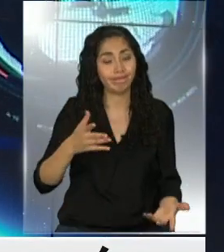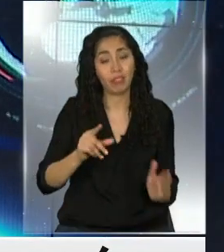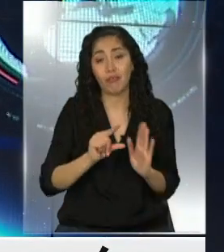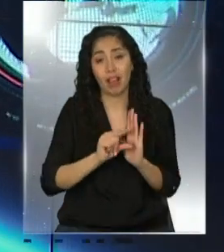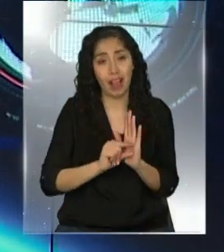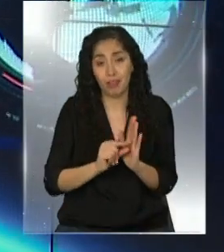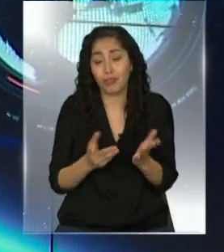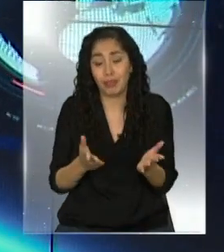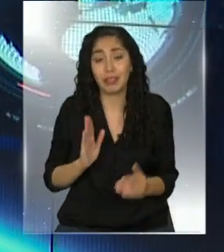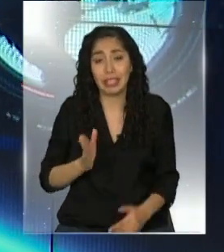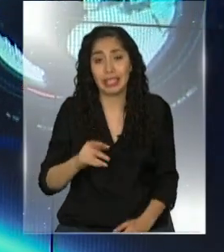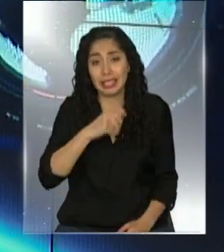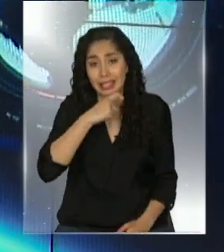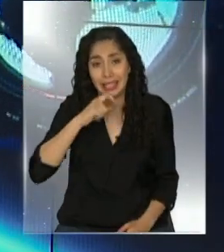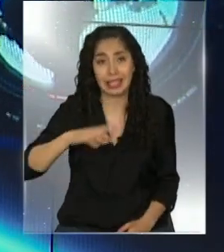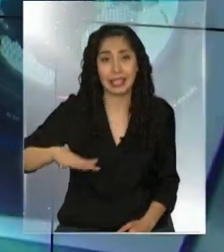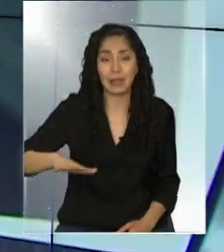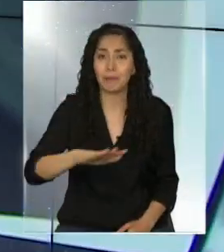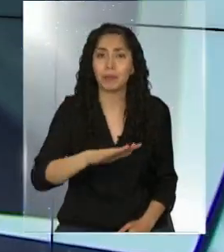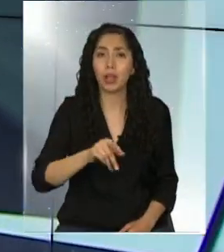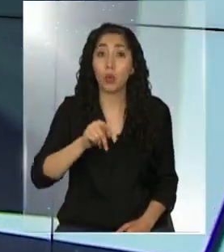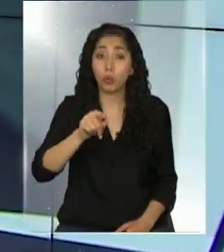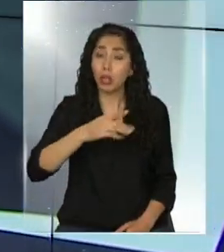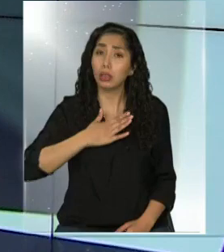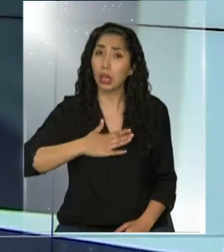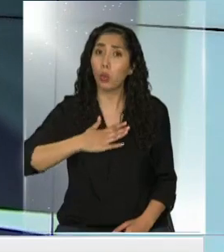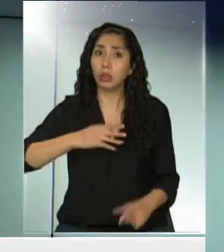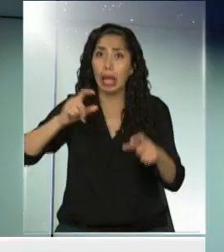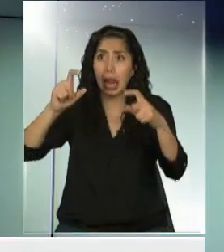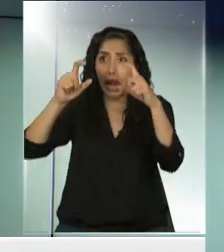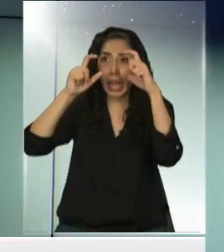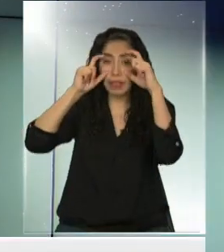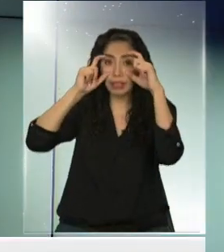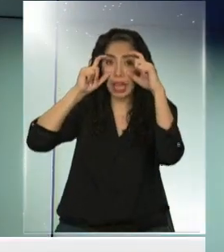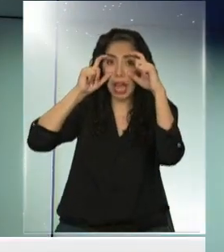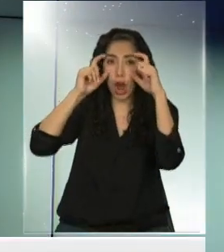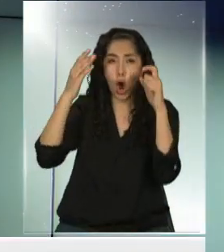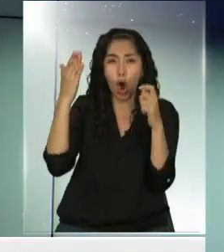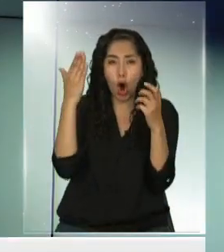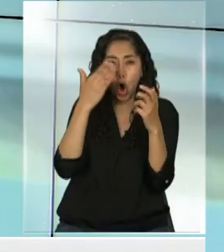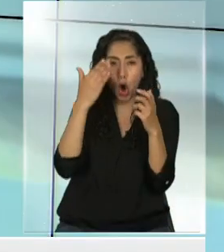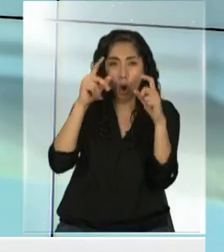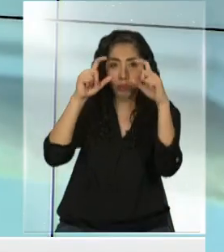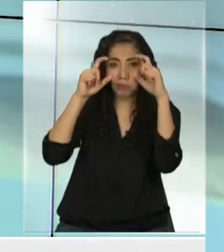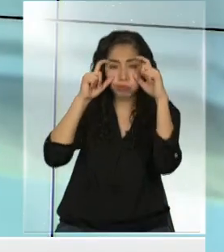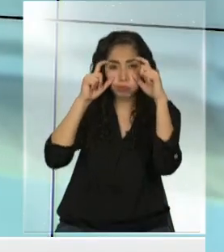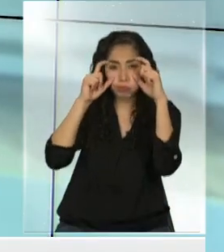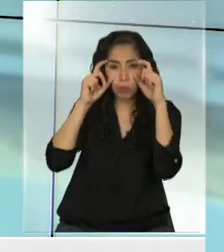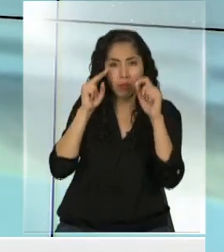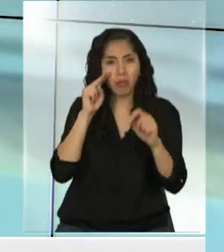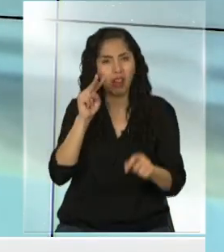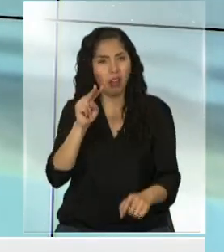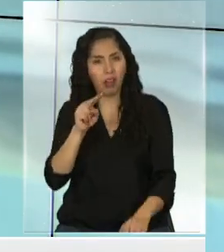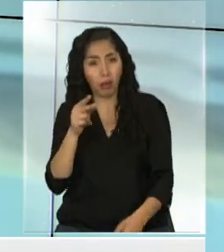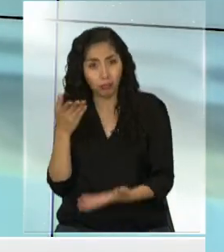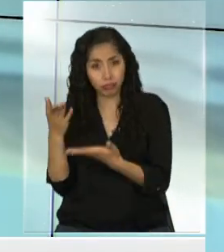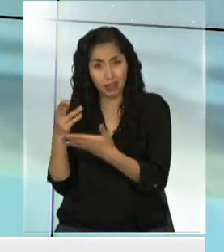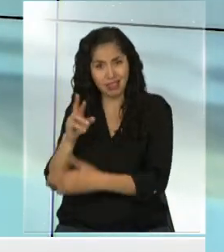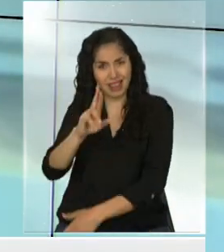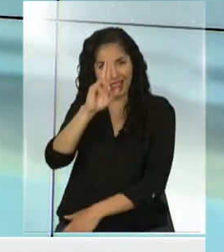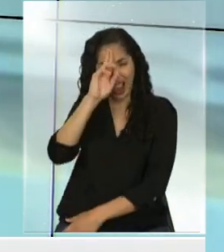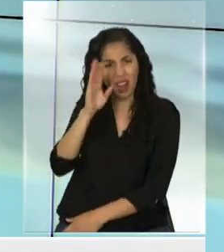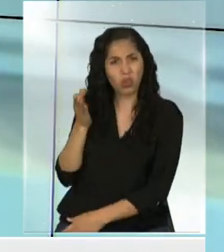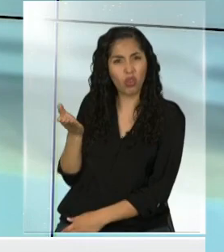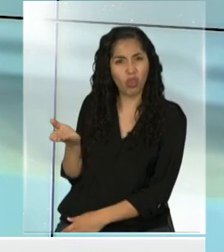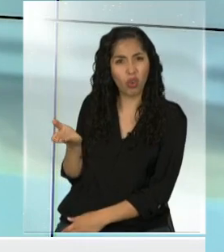Sigamos avanzando. Mire, ¿le gusta usar lentes de sol? Mire estos lentes que están acá. Parece que fueran algo raro tienen. No, mire, son